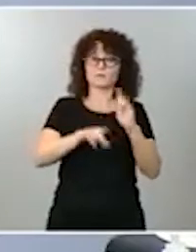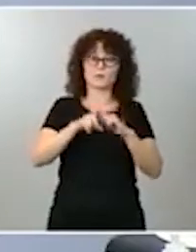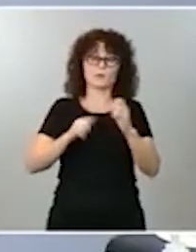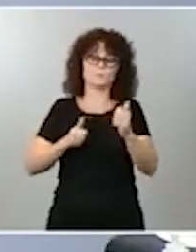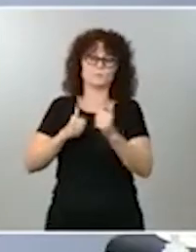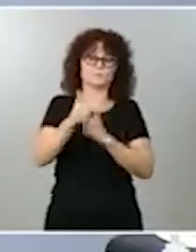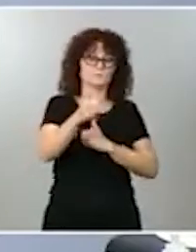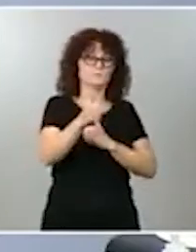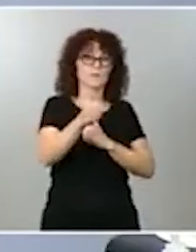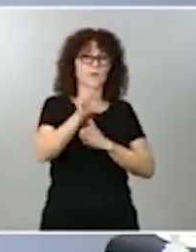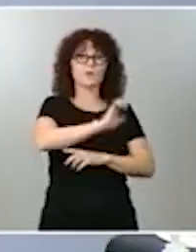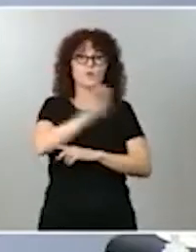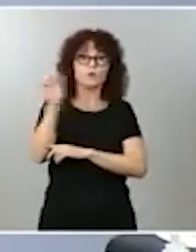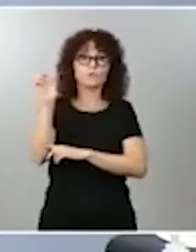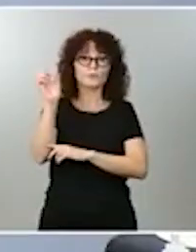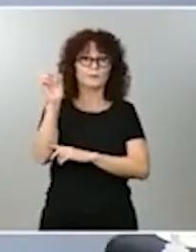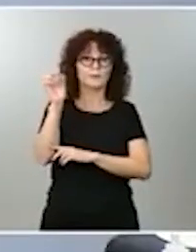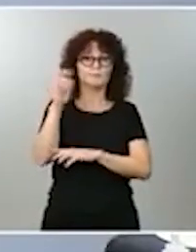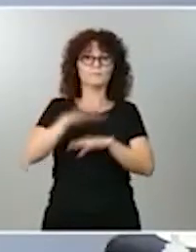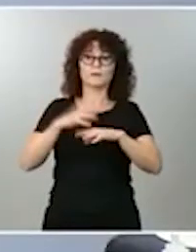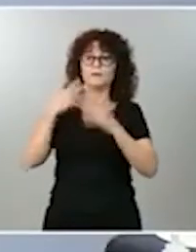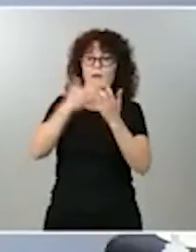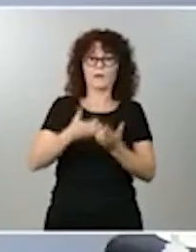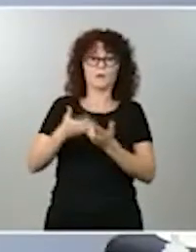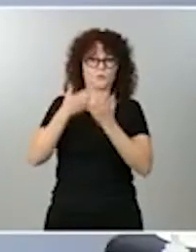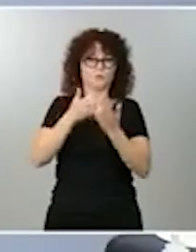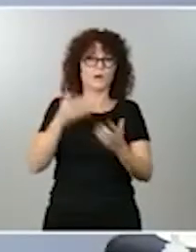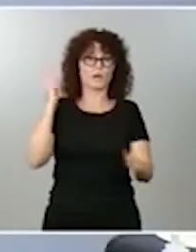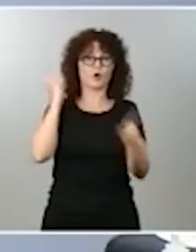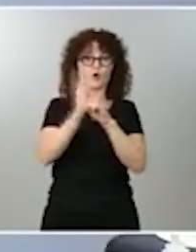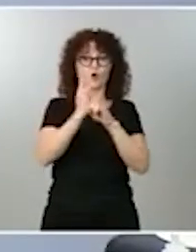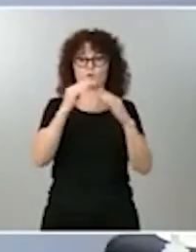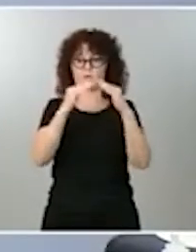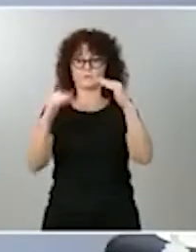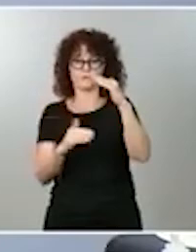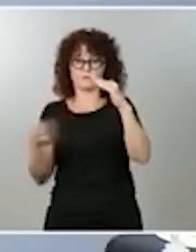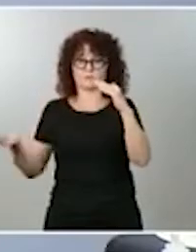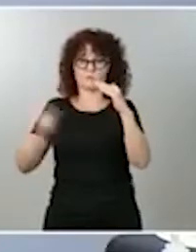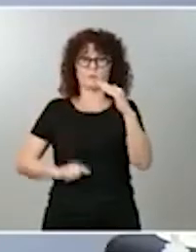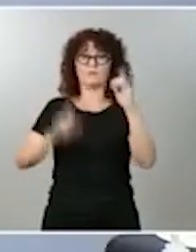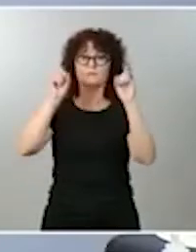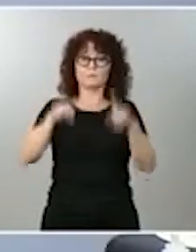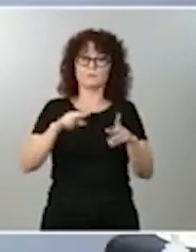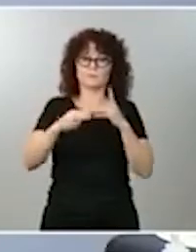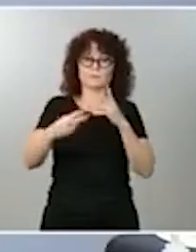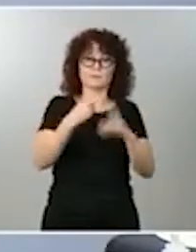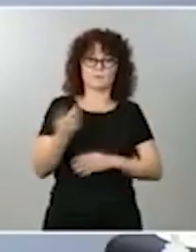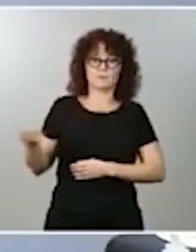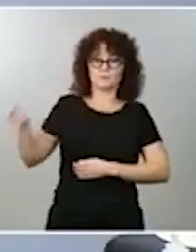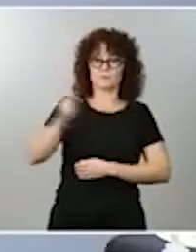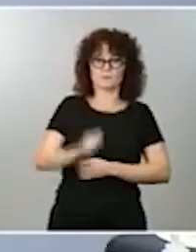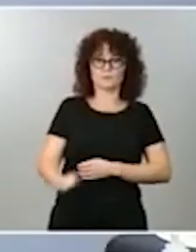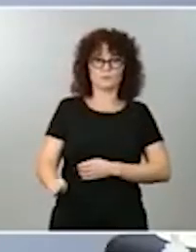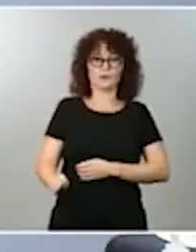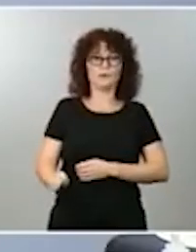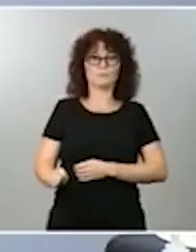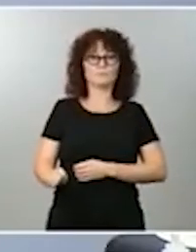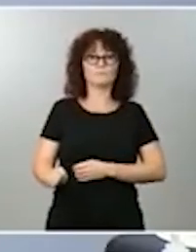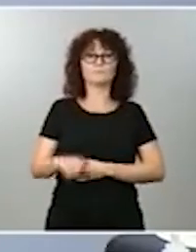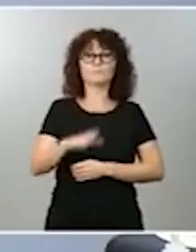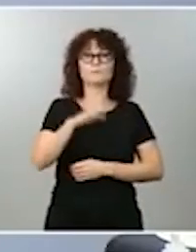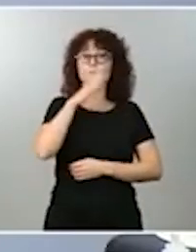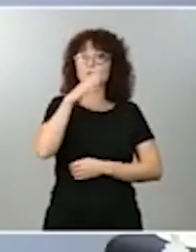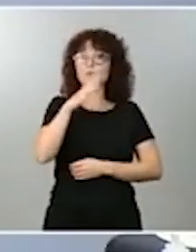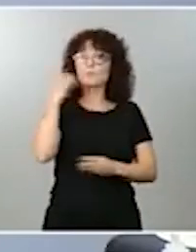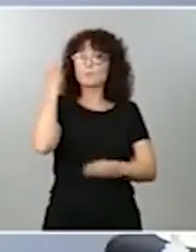de lucha contra la desigualdad retributiva y en materia de transparencia retributiva. Por lo tanto, creo que podemos estar orgullosas